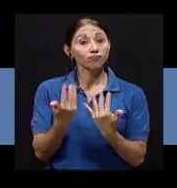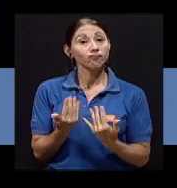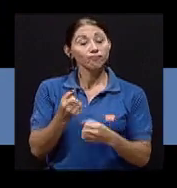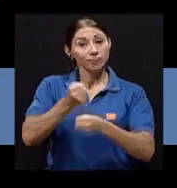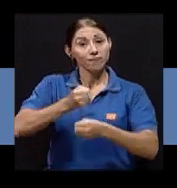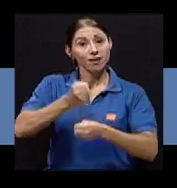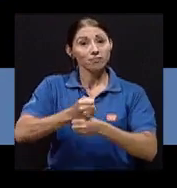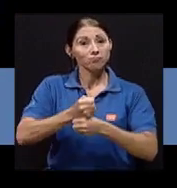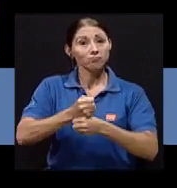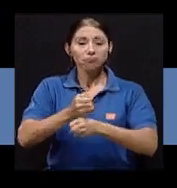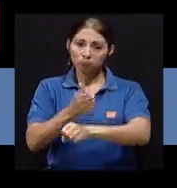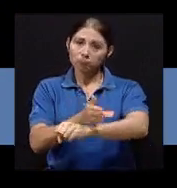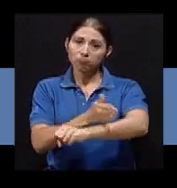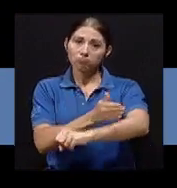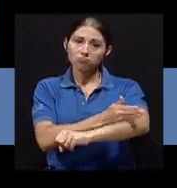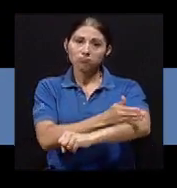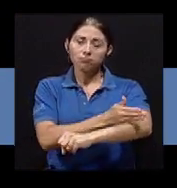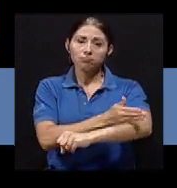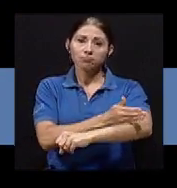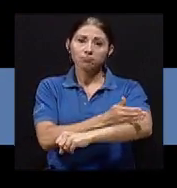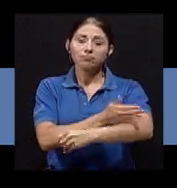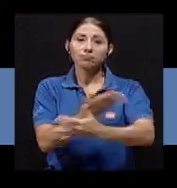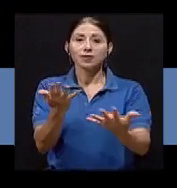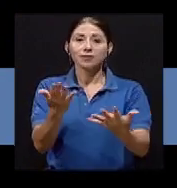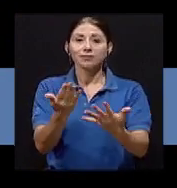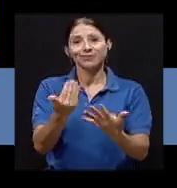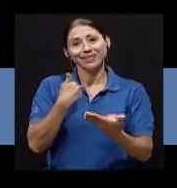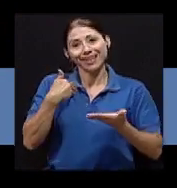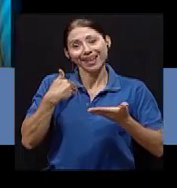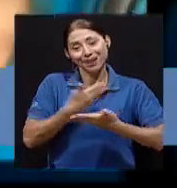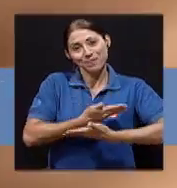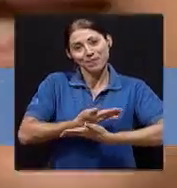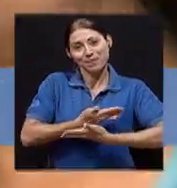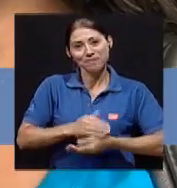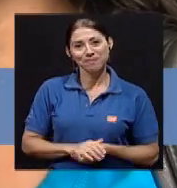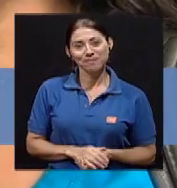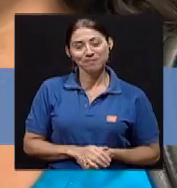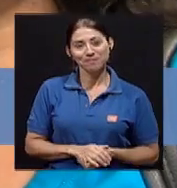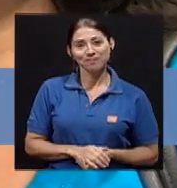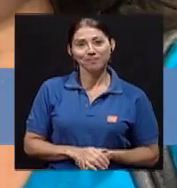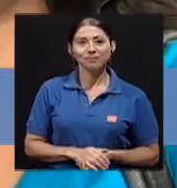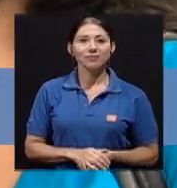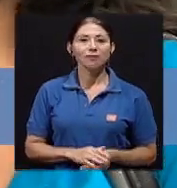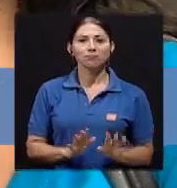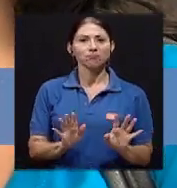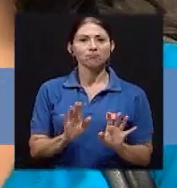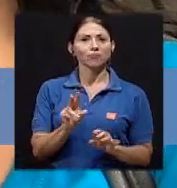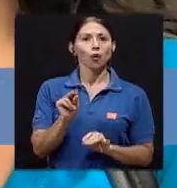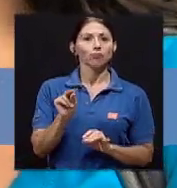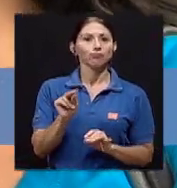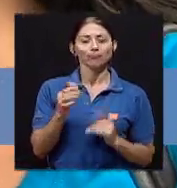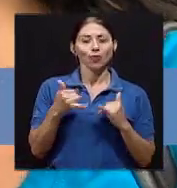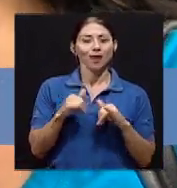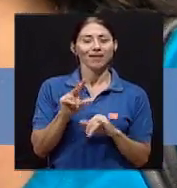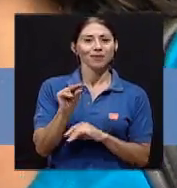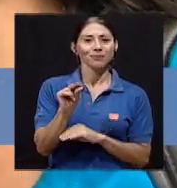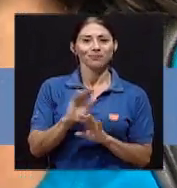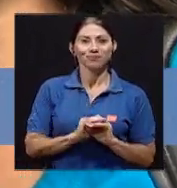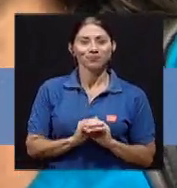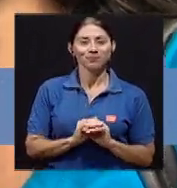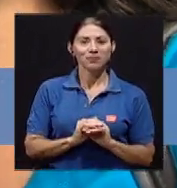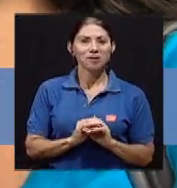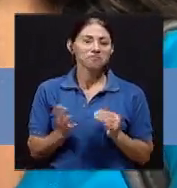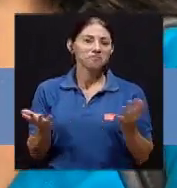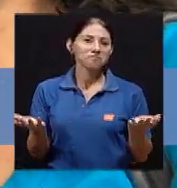Trabajar, salir adelante y tener un bebé. No, todavía no. Bueno,